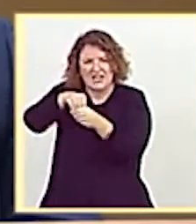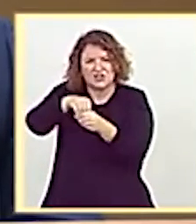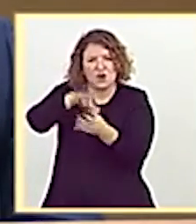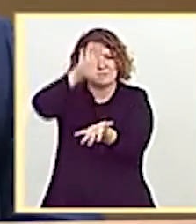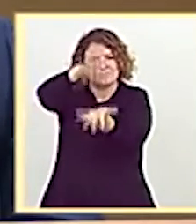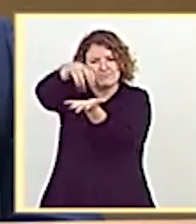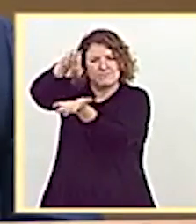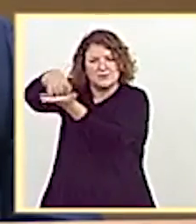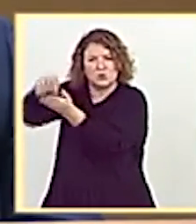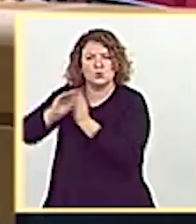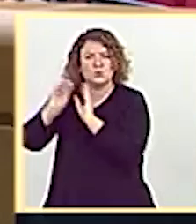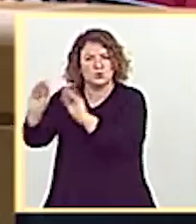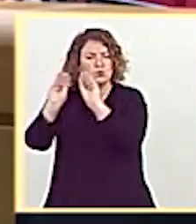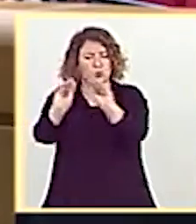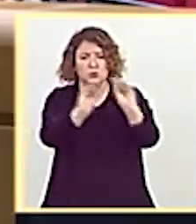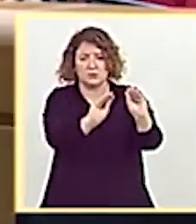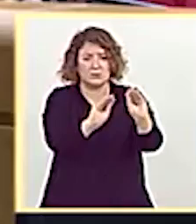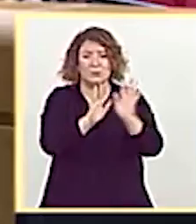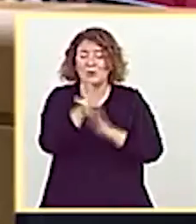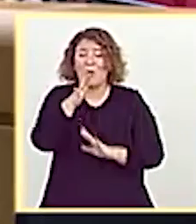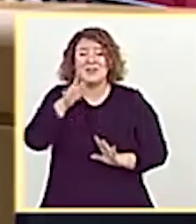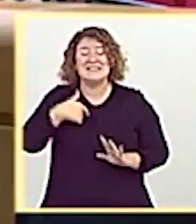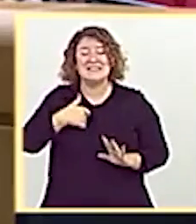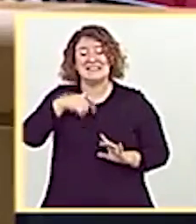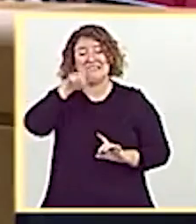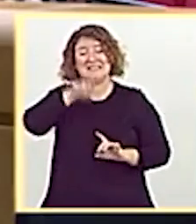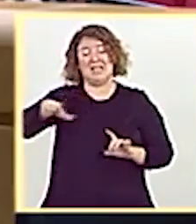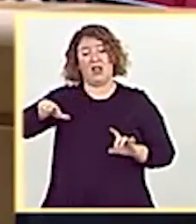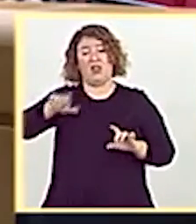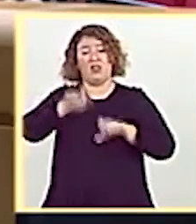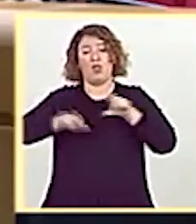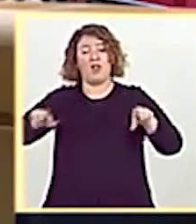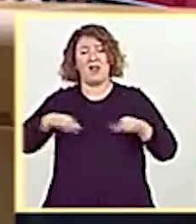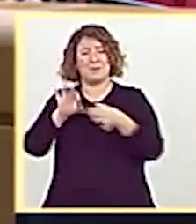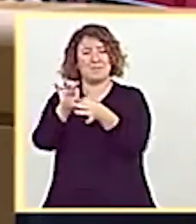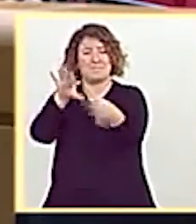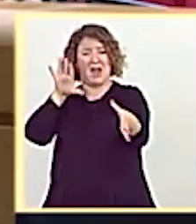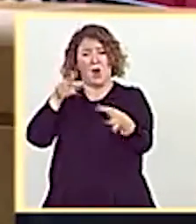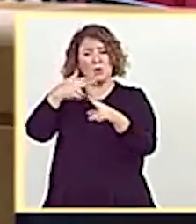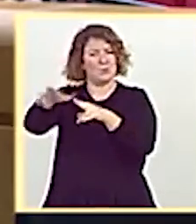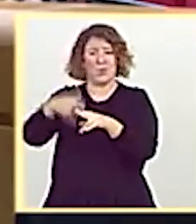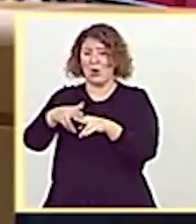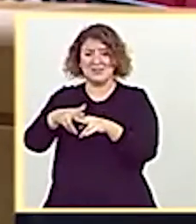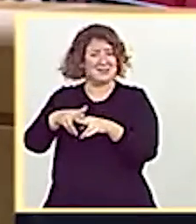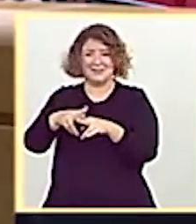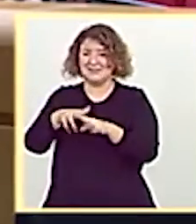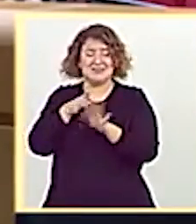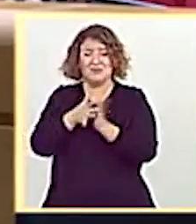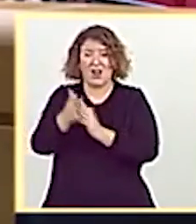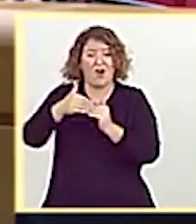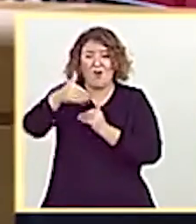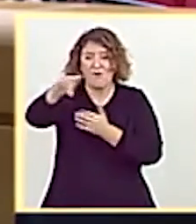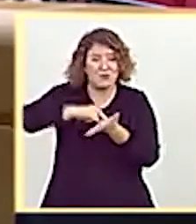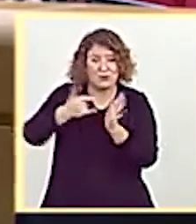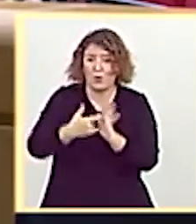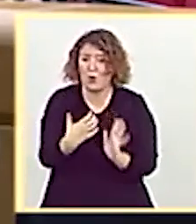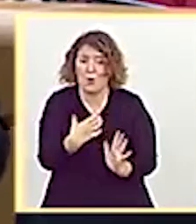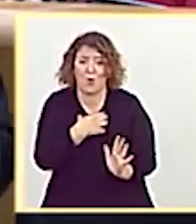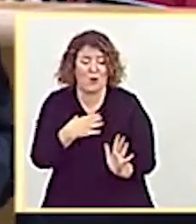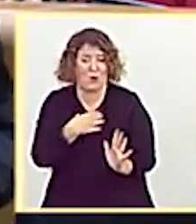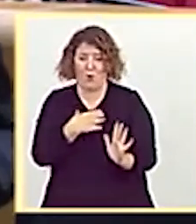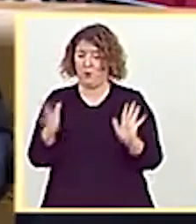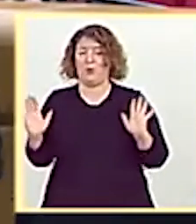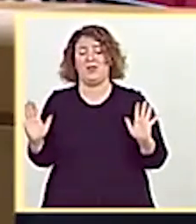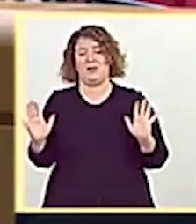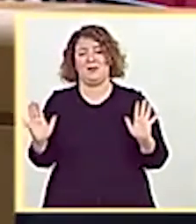porque la deslegitimación de la política es lo que está haciendo un sembrado que no vamos a poder remediar. Y por eso le